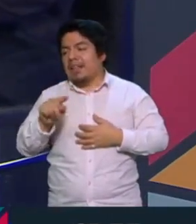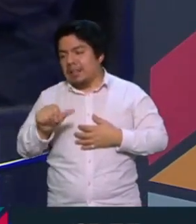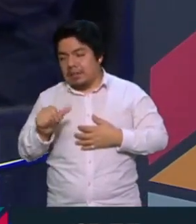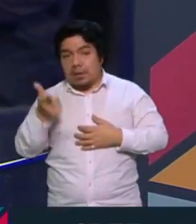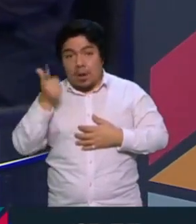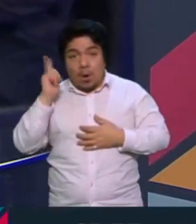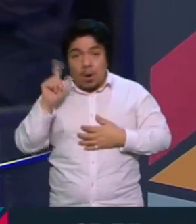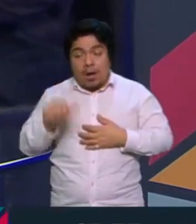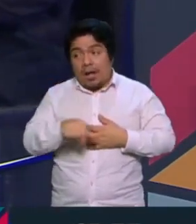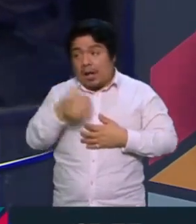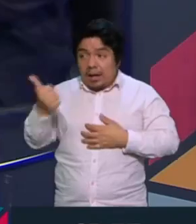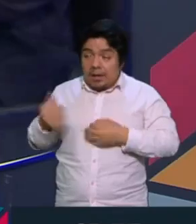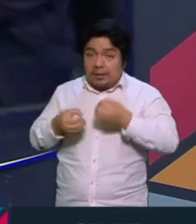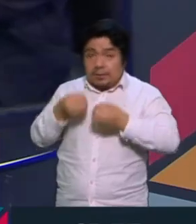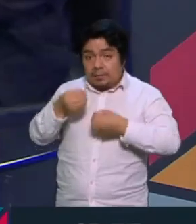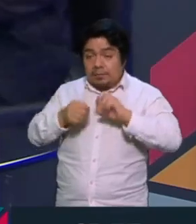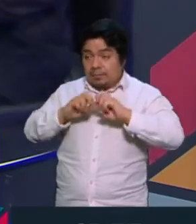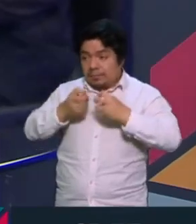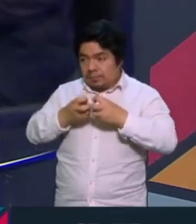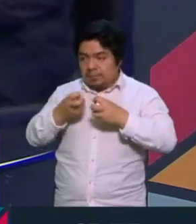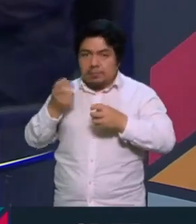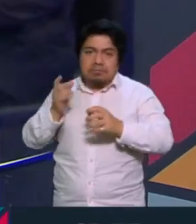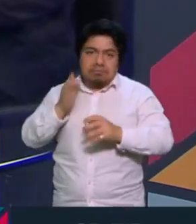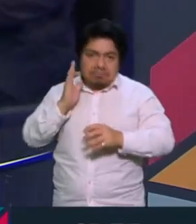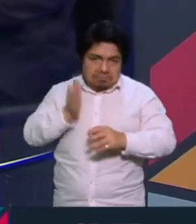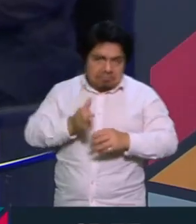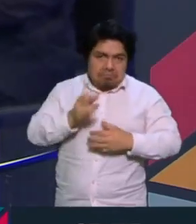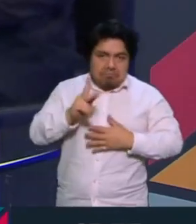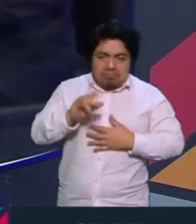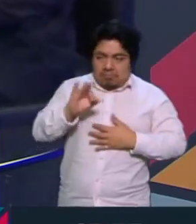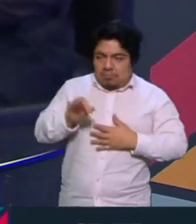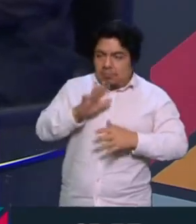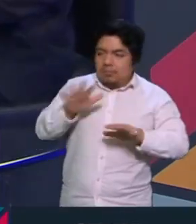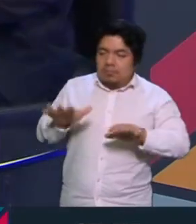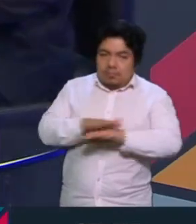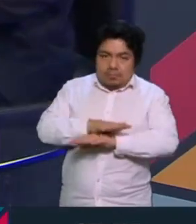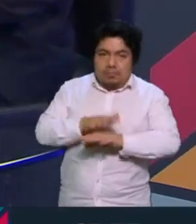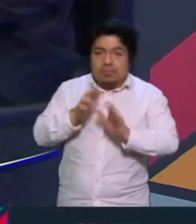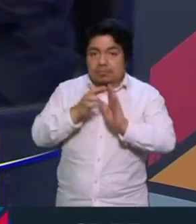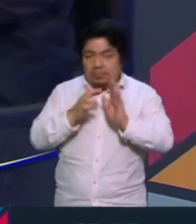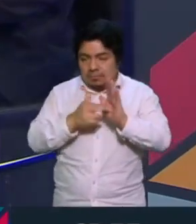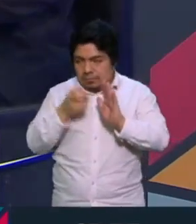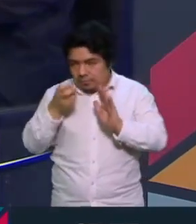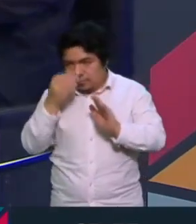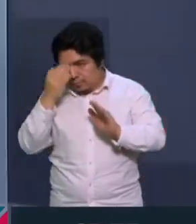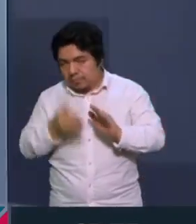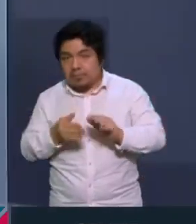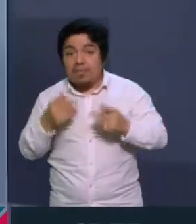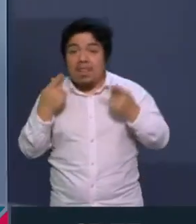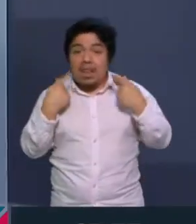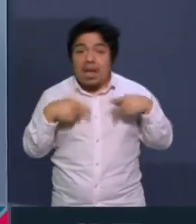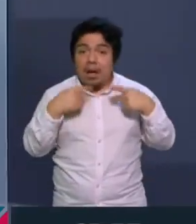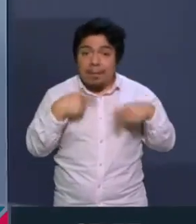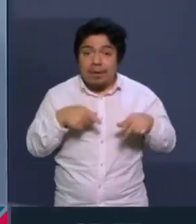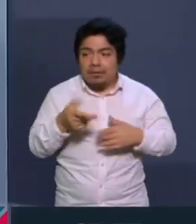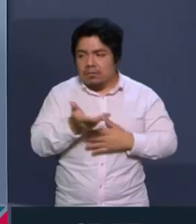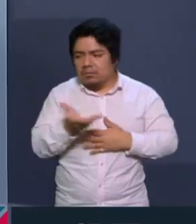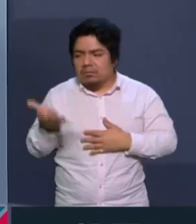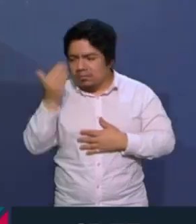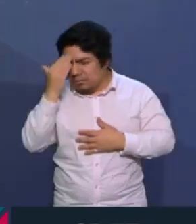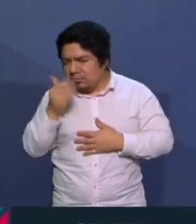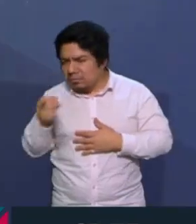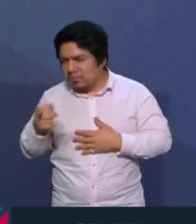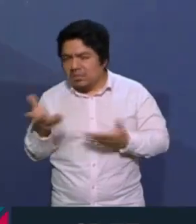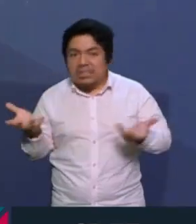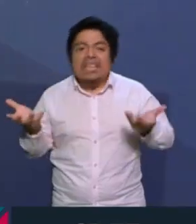después la reforma judicial, tengan también presente que es muy importante que la gente sepa qué es lo que están haciendo. No, y que pueda ser algo que puedas aplicar a todo el Poder Judicial, ¿no?